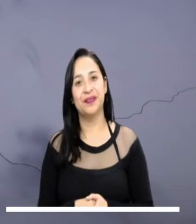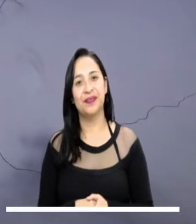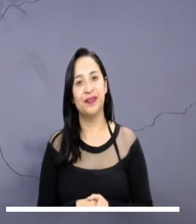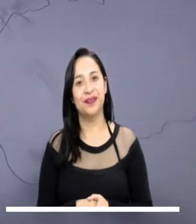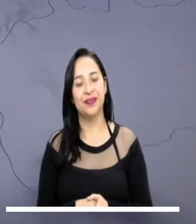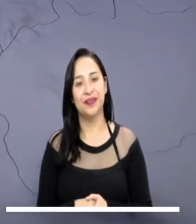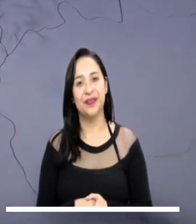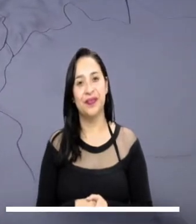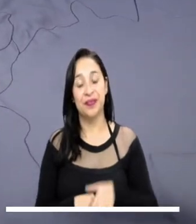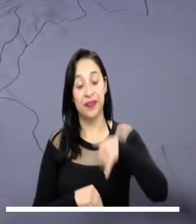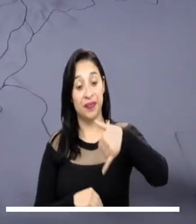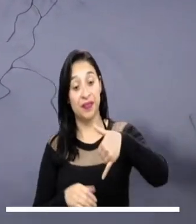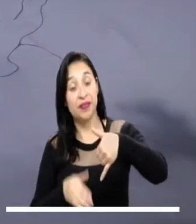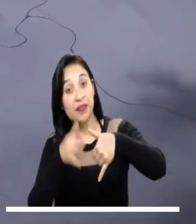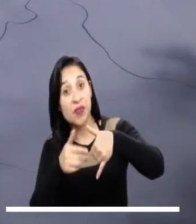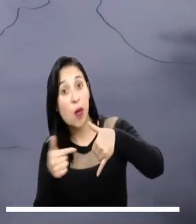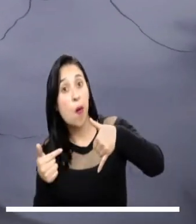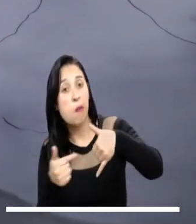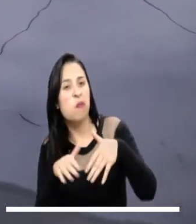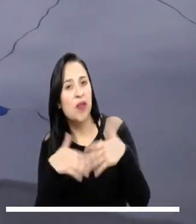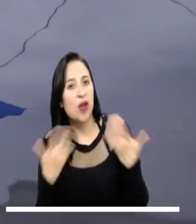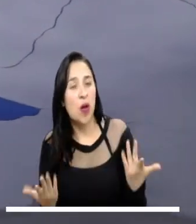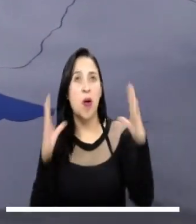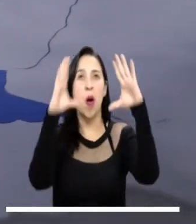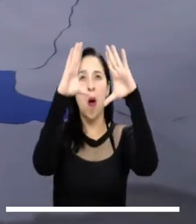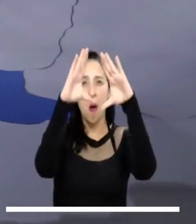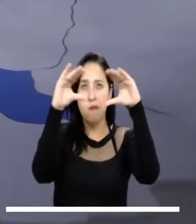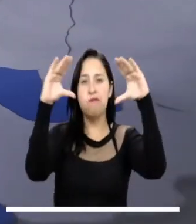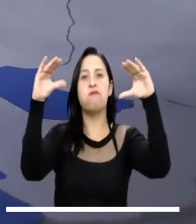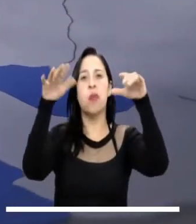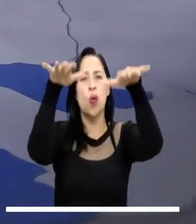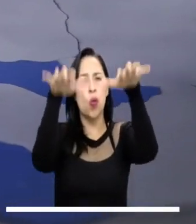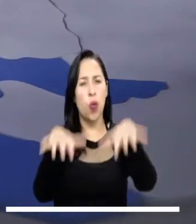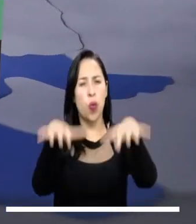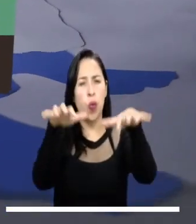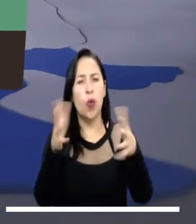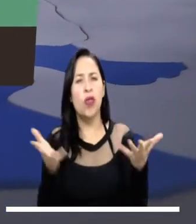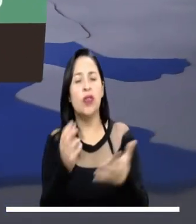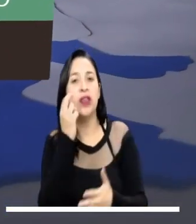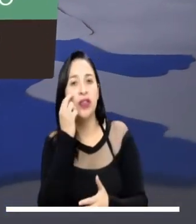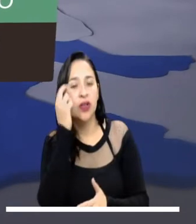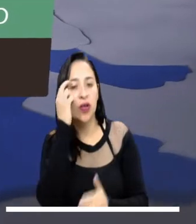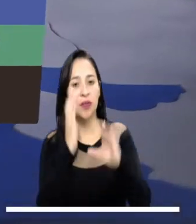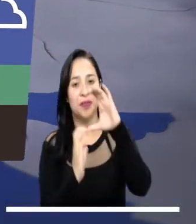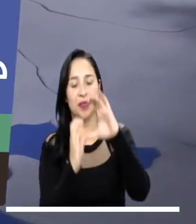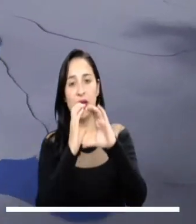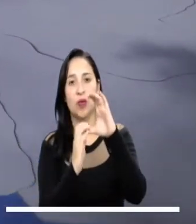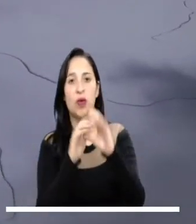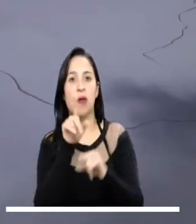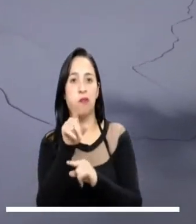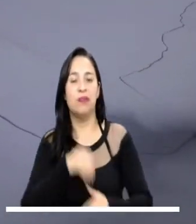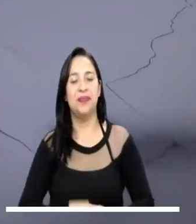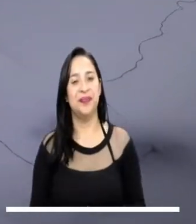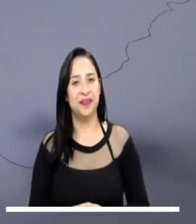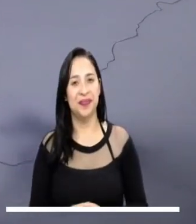En la región pacífica, el cielo seguirá cubierto y es probable que en Chocó y el litoral de Cauca se presenten algunas lloviznas.